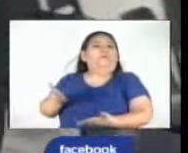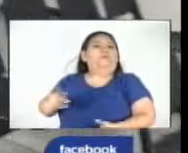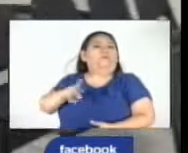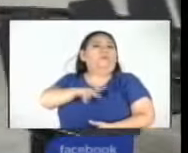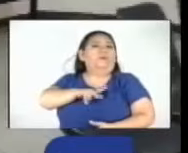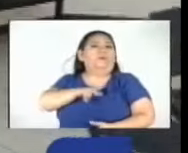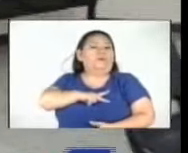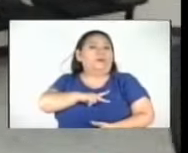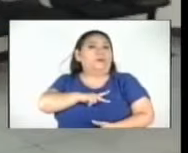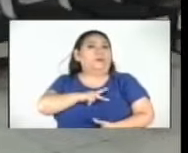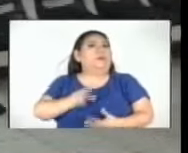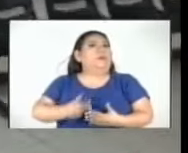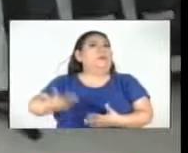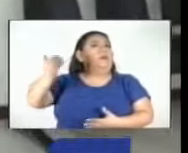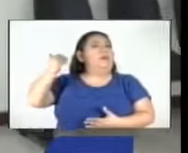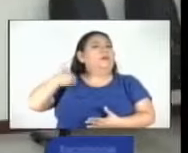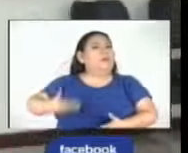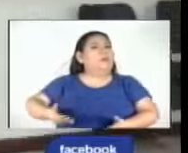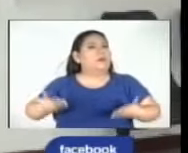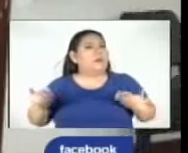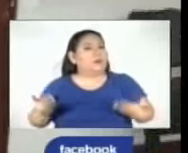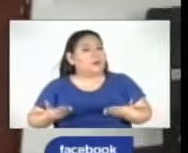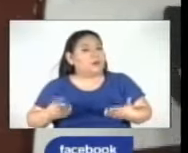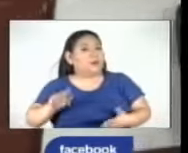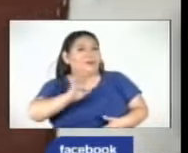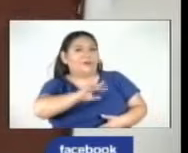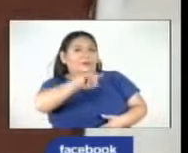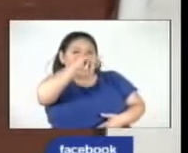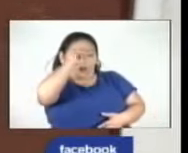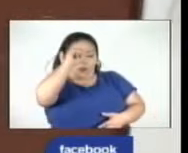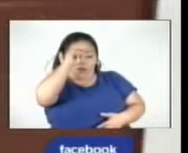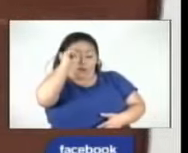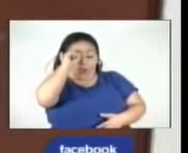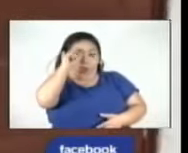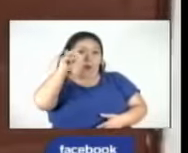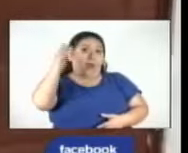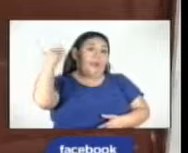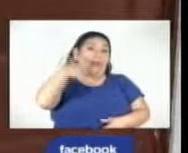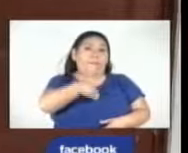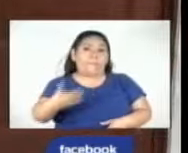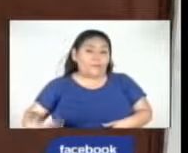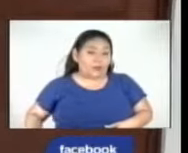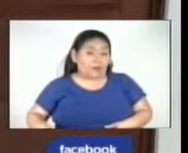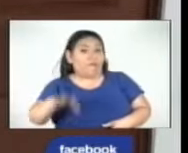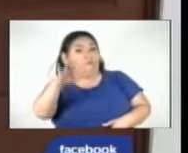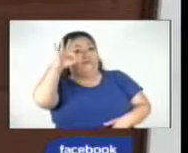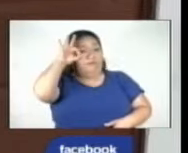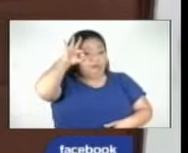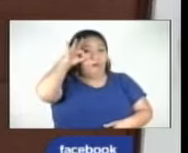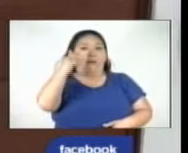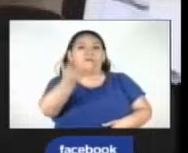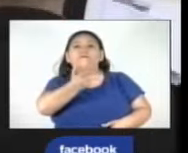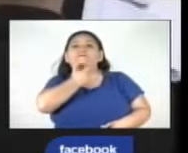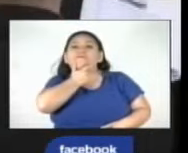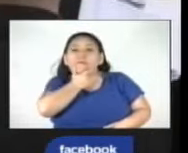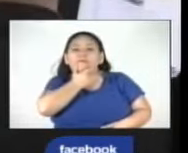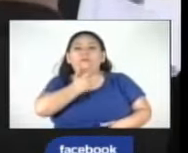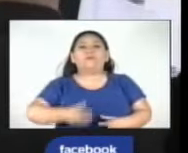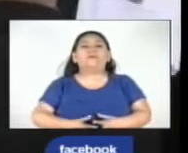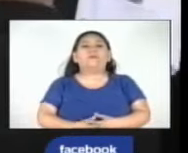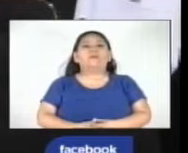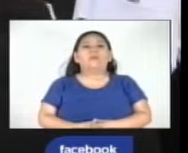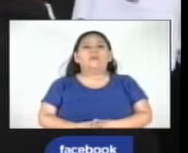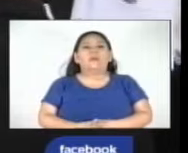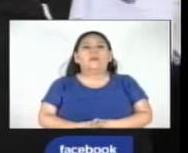Estos hechos se habrían cometido durante las gestiones de Mauricio Funes y Salvador Sánchez Seren.